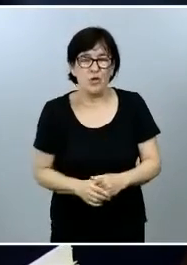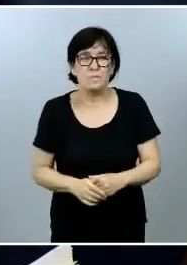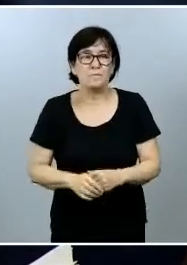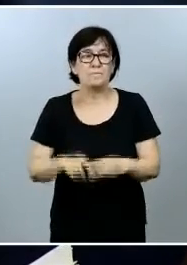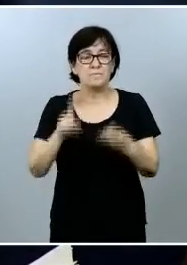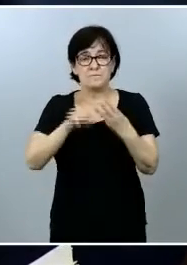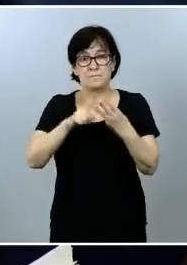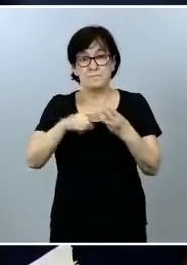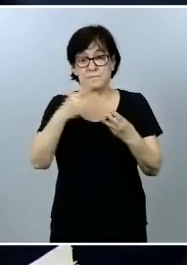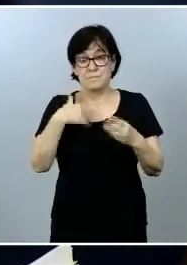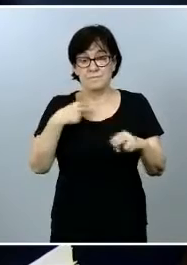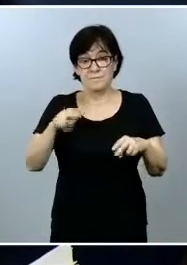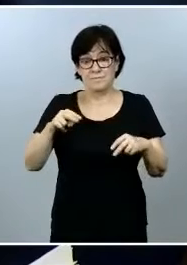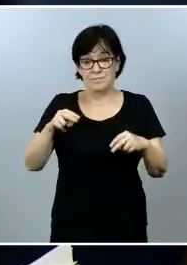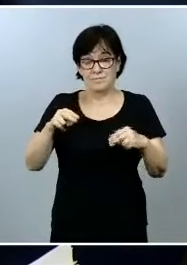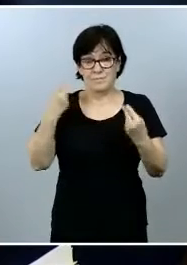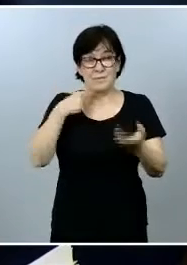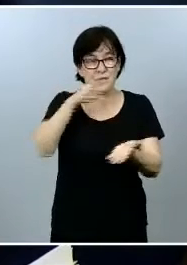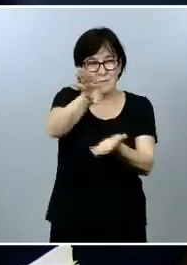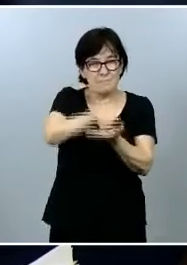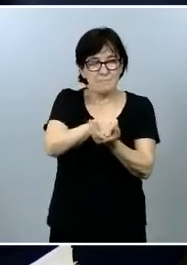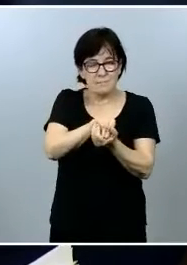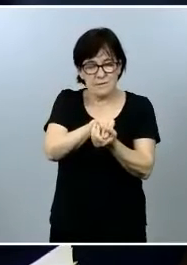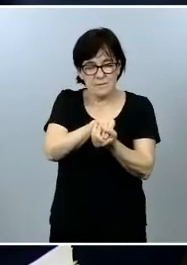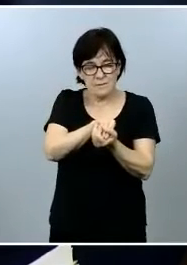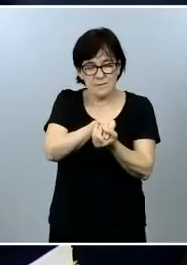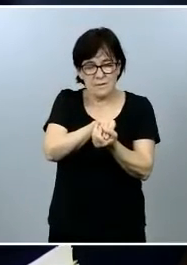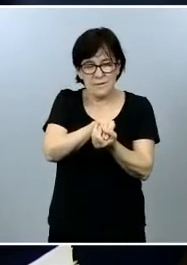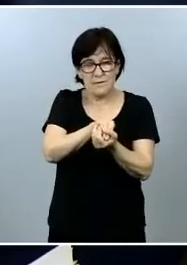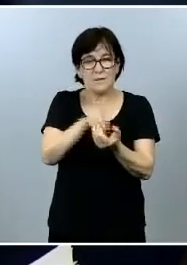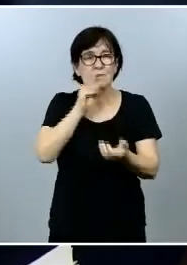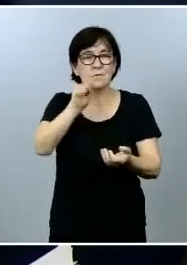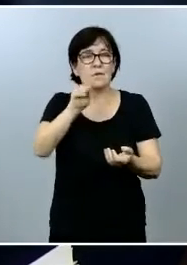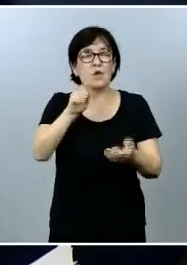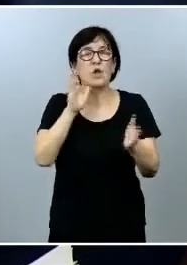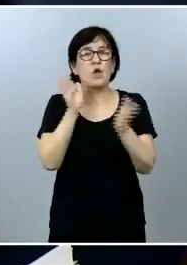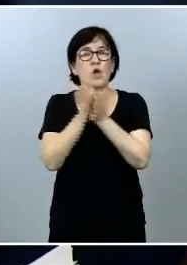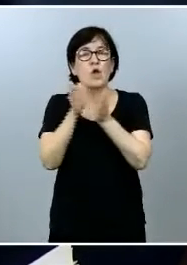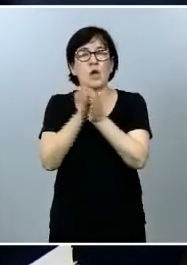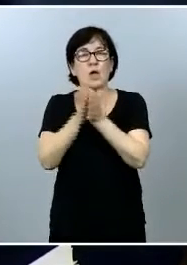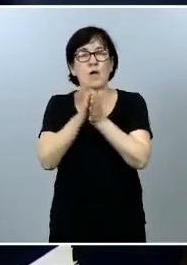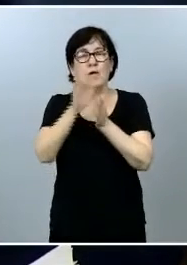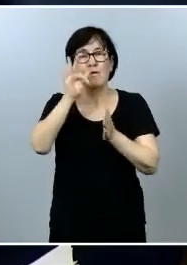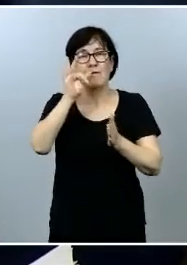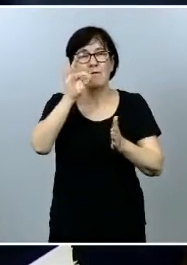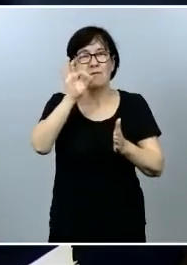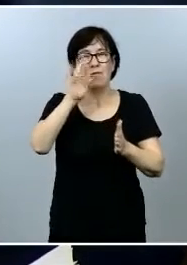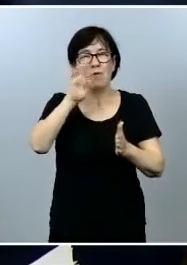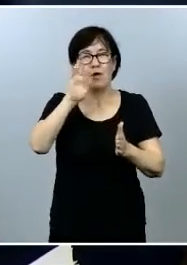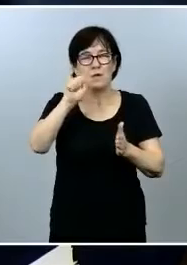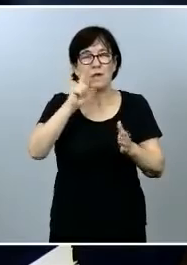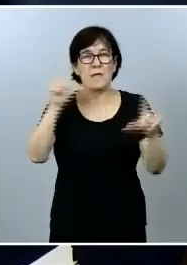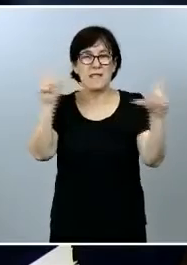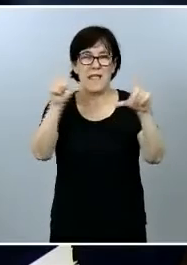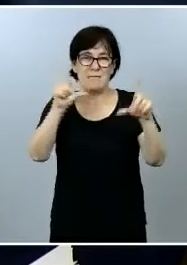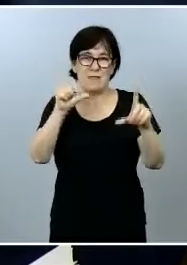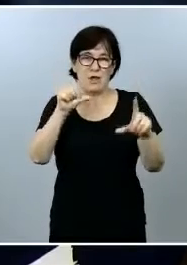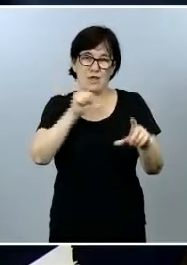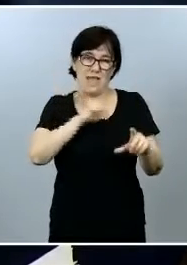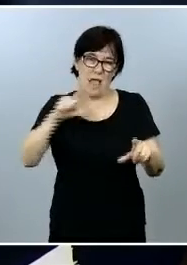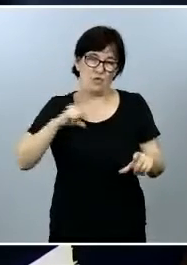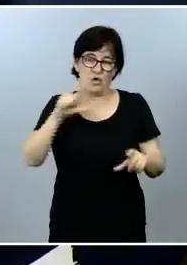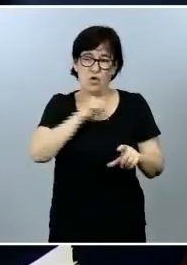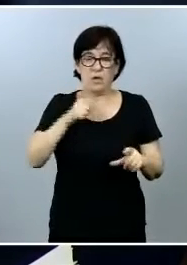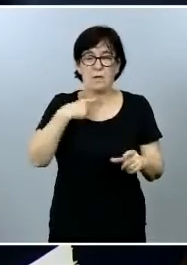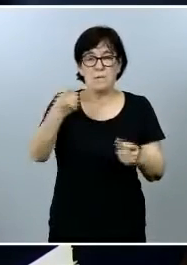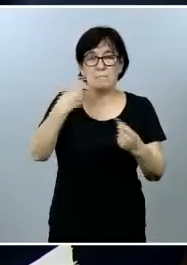lo permiten recojo también una pregunta de un compañero de Forta de las Televisiones Autonómicas me comentaba